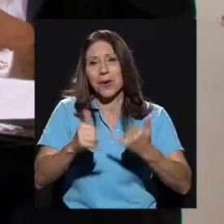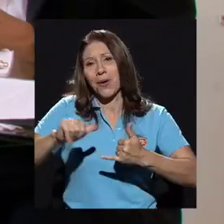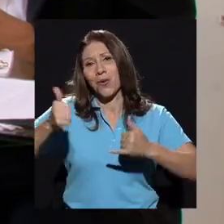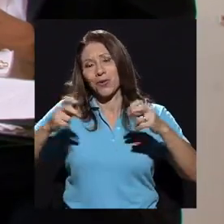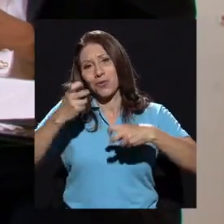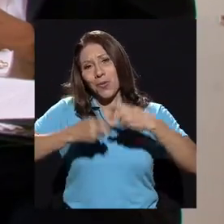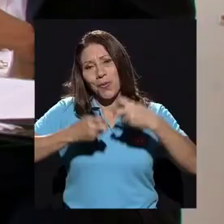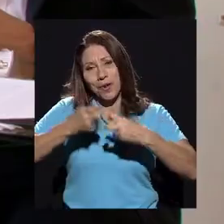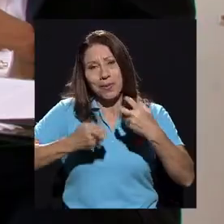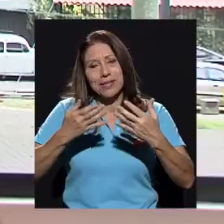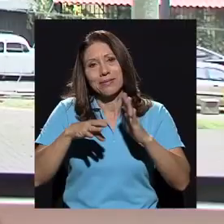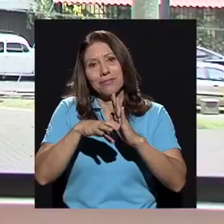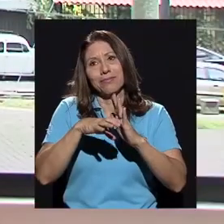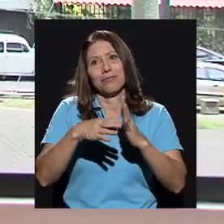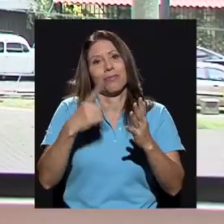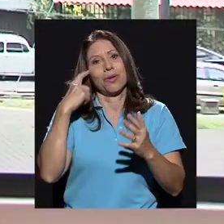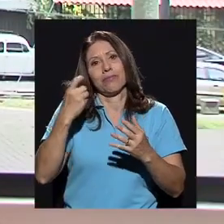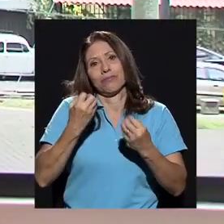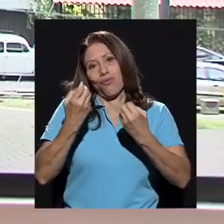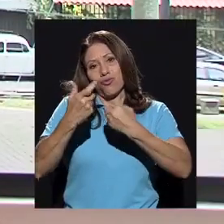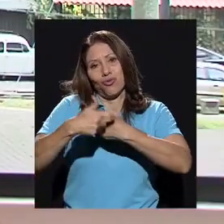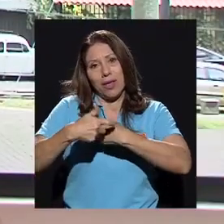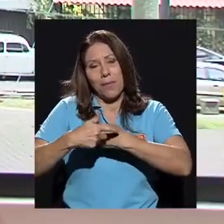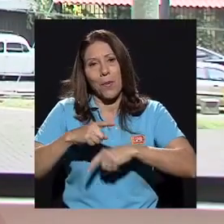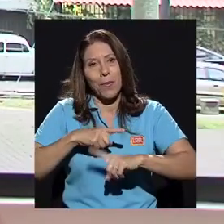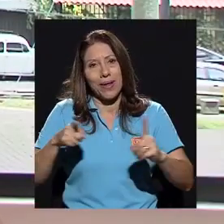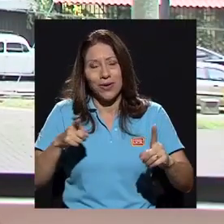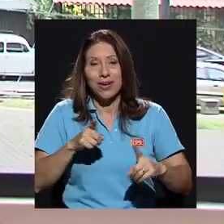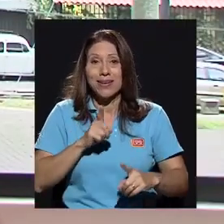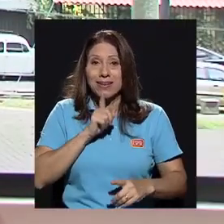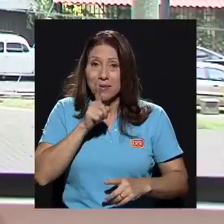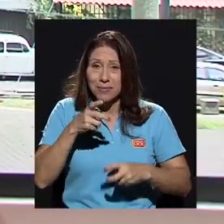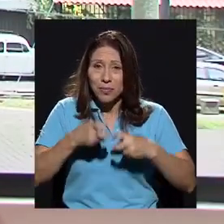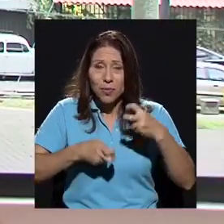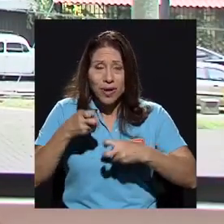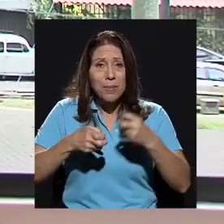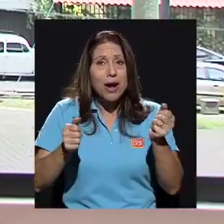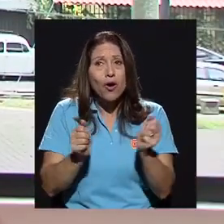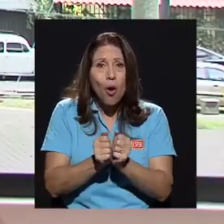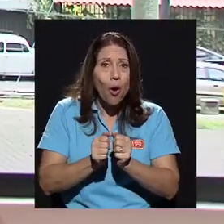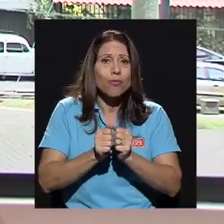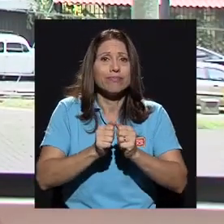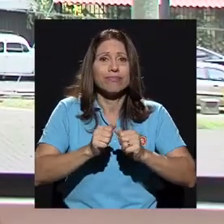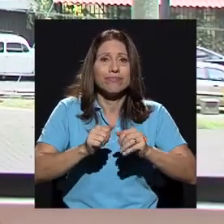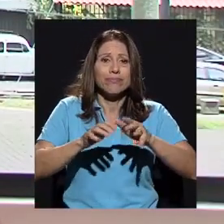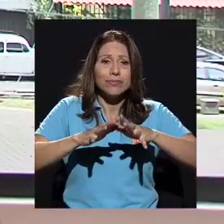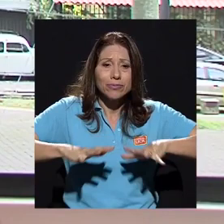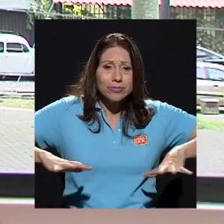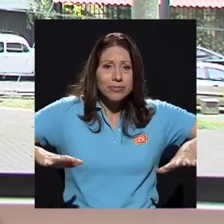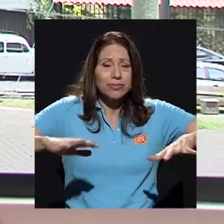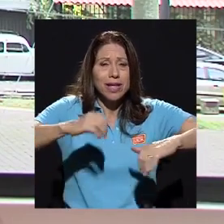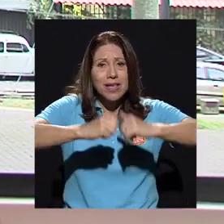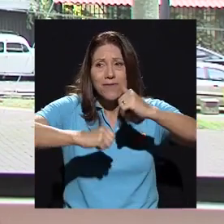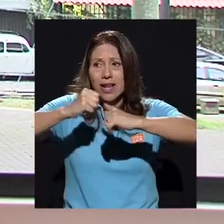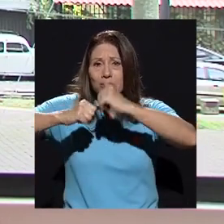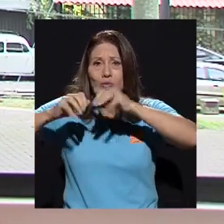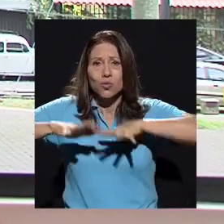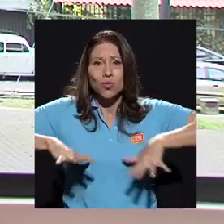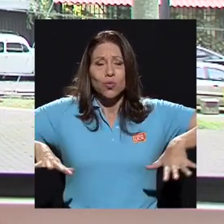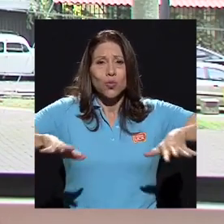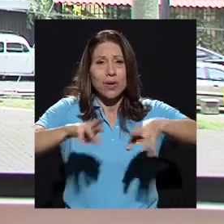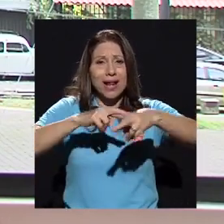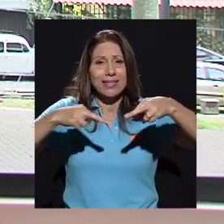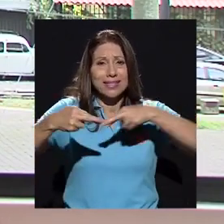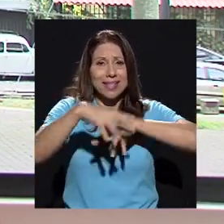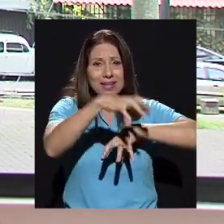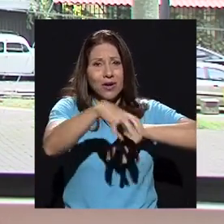que sería aquí mucho tiempo, ¿verdad? Pero hay un problema entonces con la infraestructura en las sedes regionales. Tenemos un